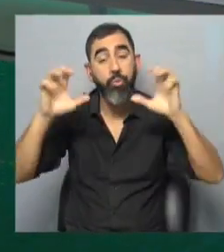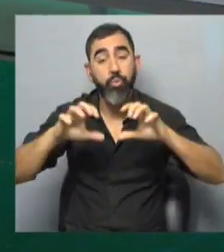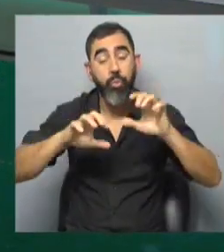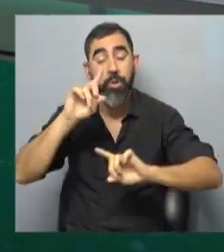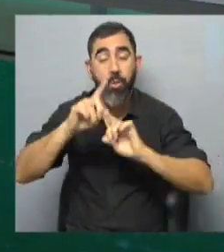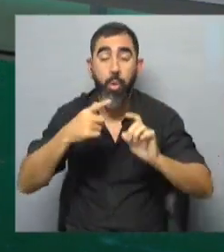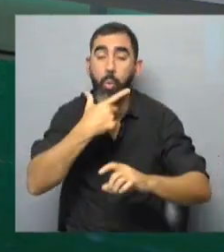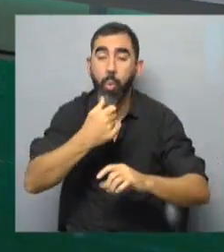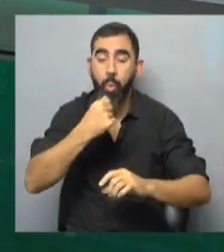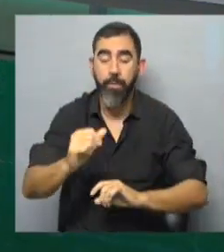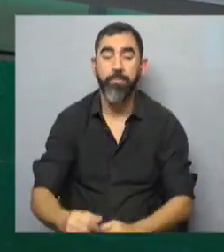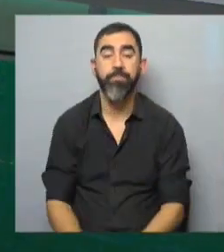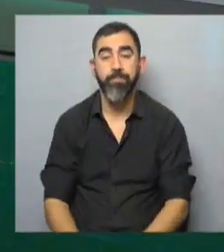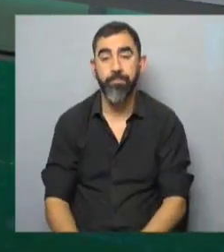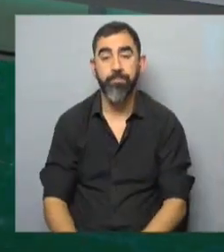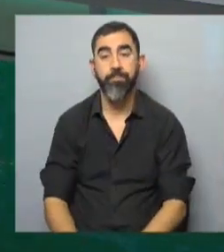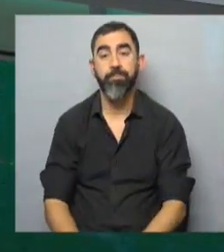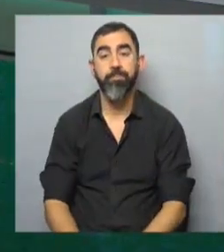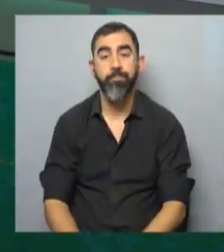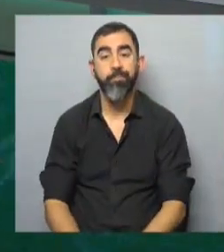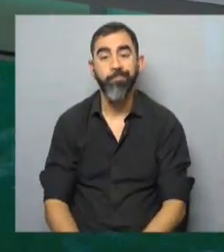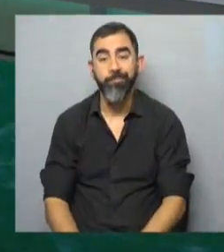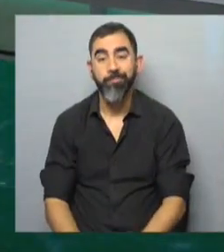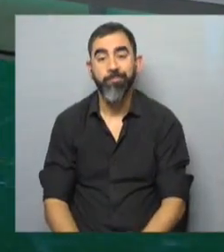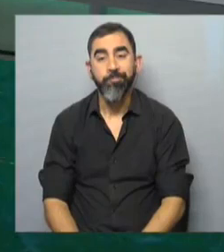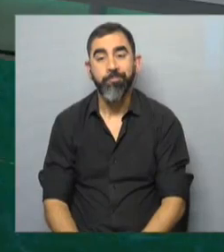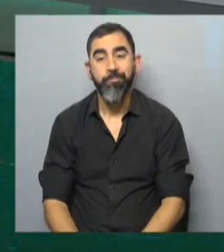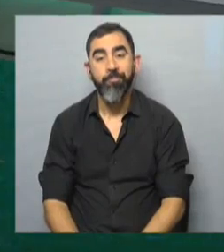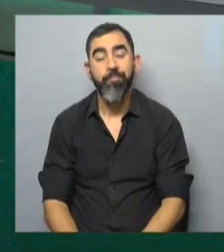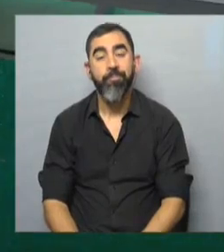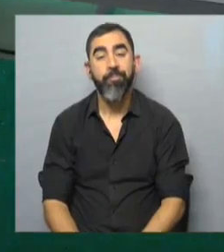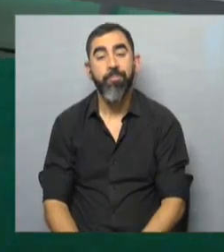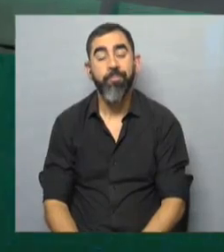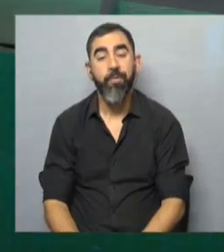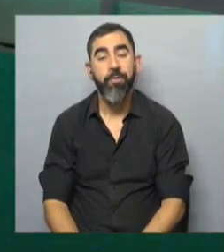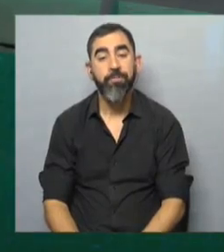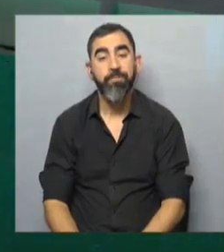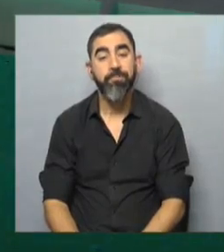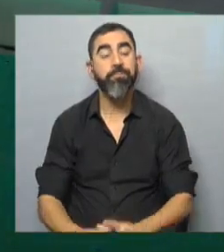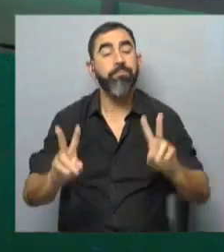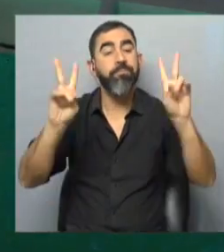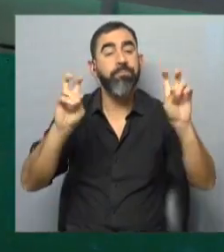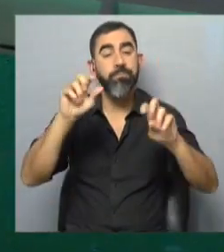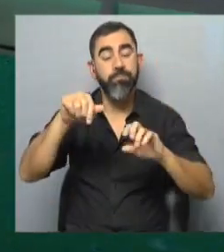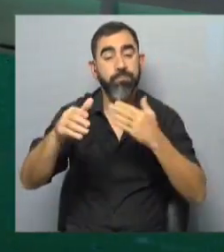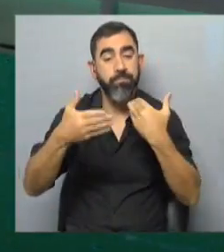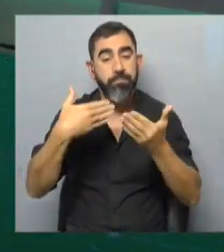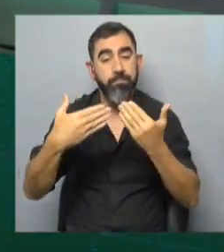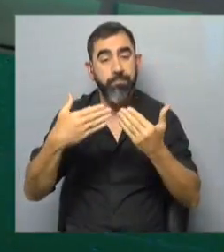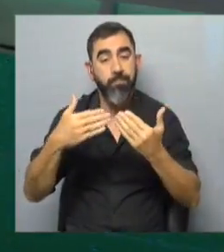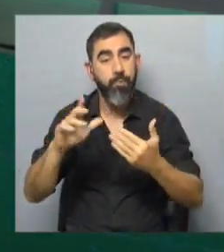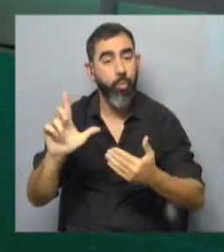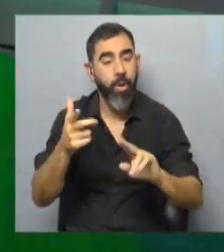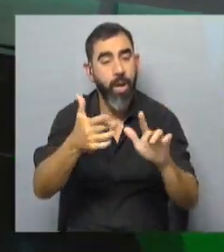aisladas. Pero vean el mapita ahí con el sol, algo de fuerza va a ser. Veremos qué acontece. Bien, y entre los temas que vamos a tratar con ustedes es que no